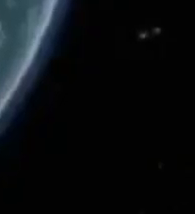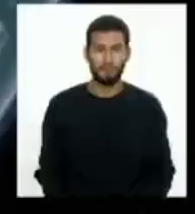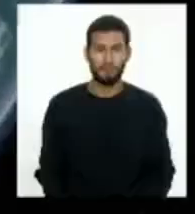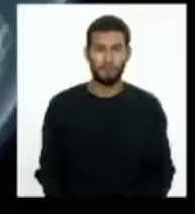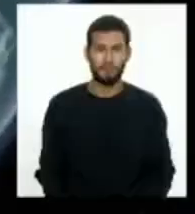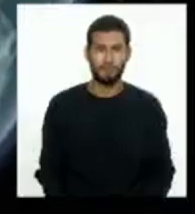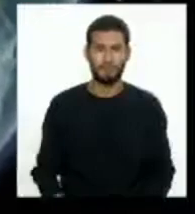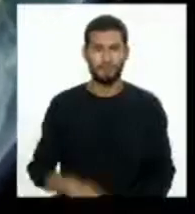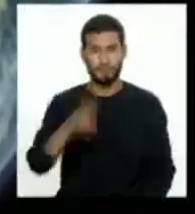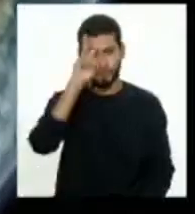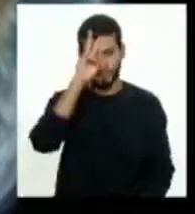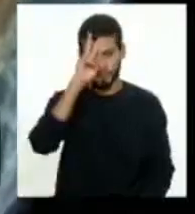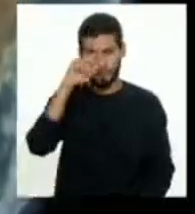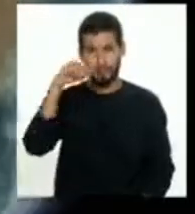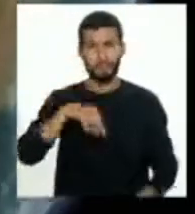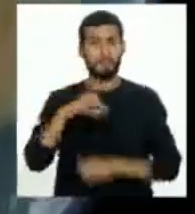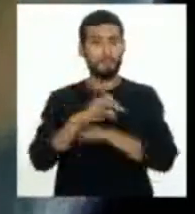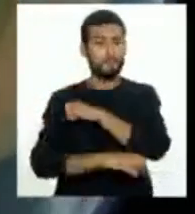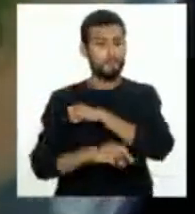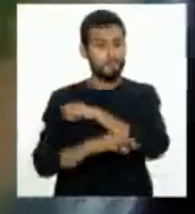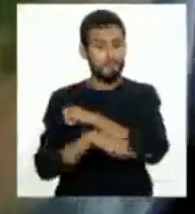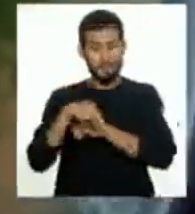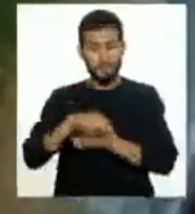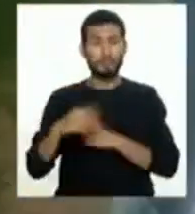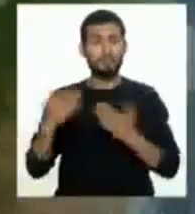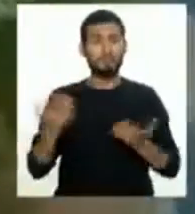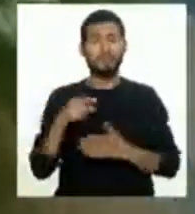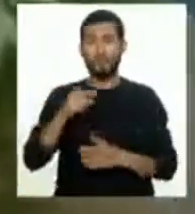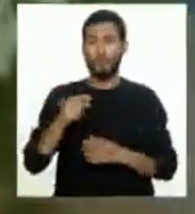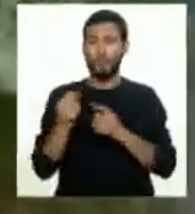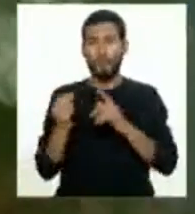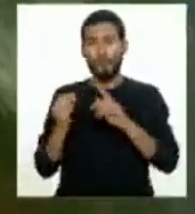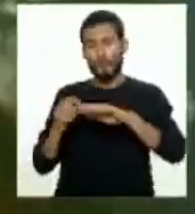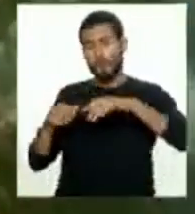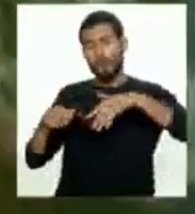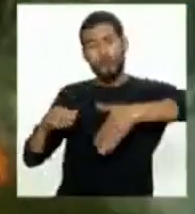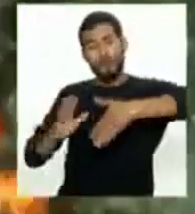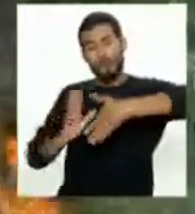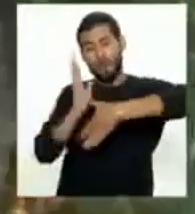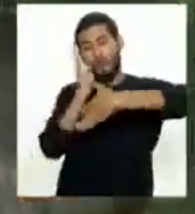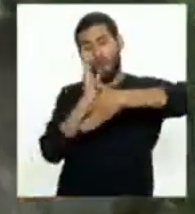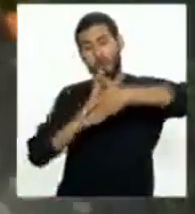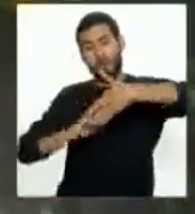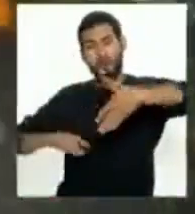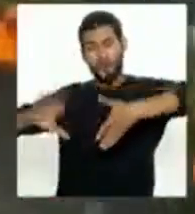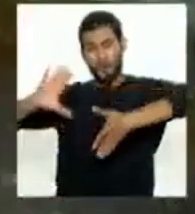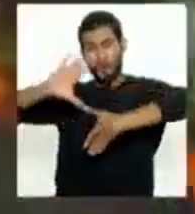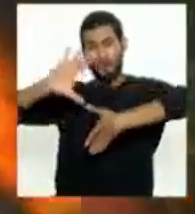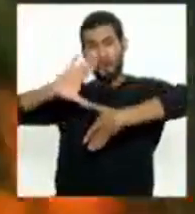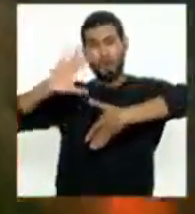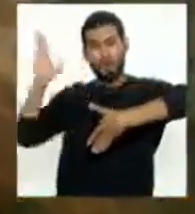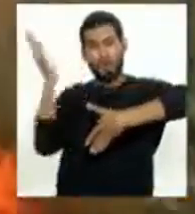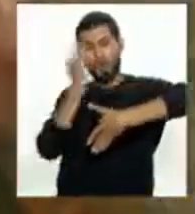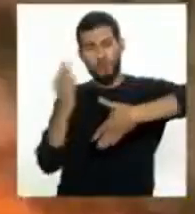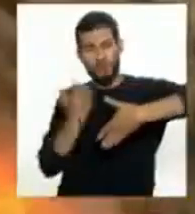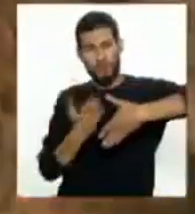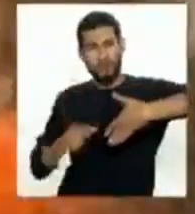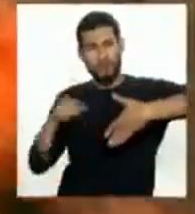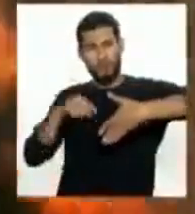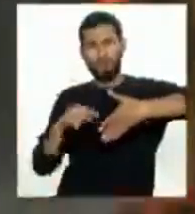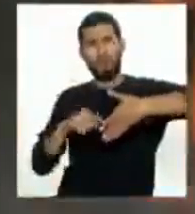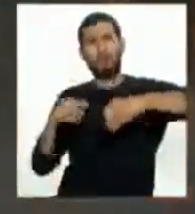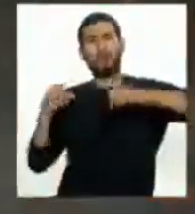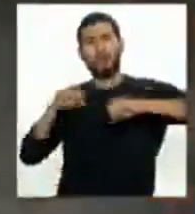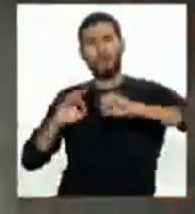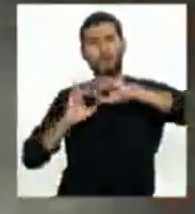Perú es uno de los países ubicados en el cinturón de fuego del Pacífico, el cual se caracteriza por ser uno de los puntos